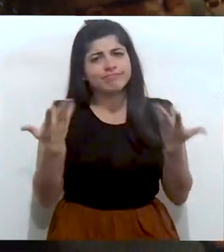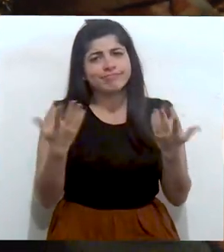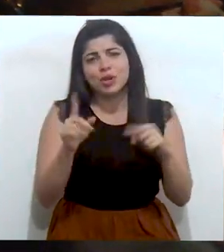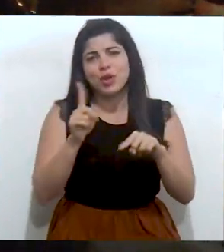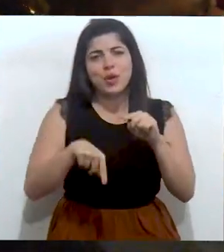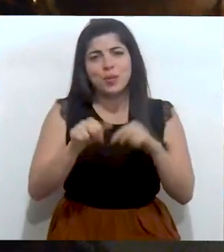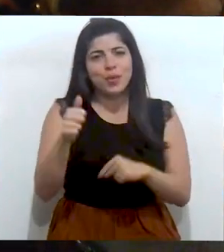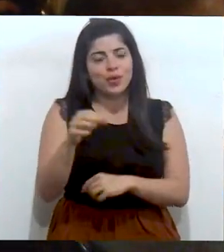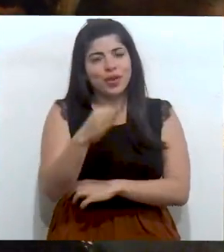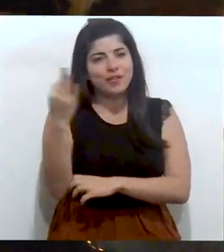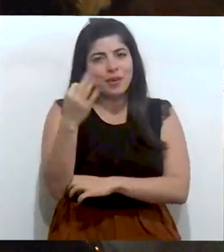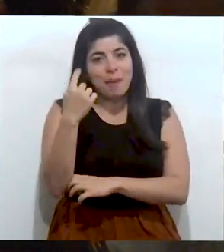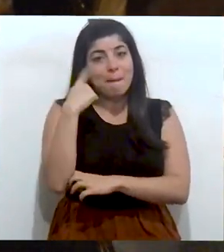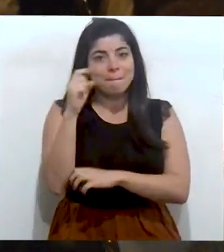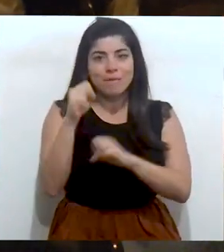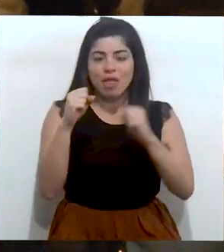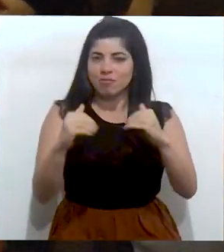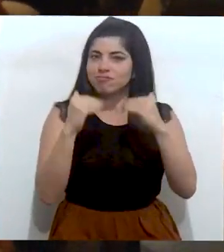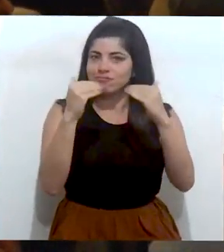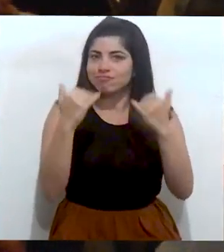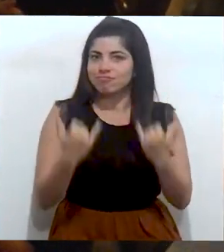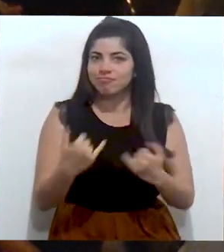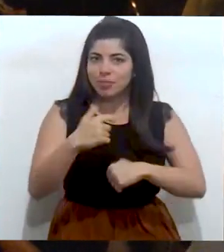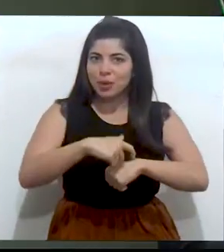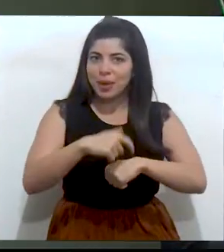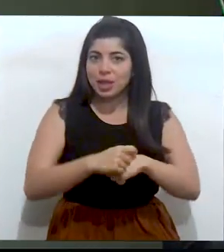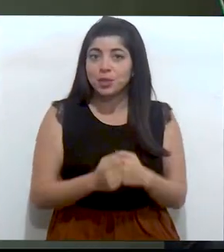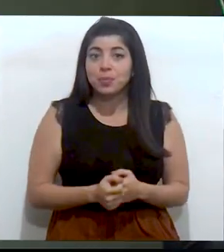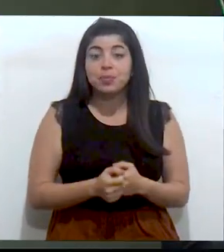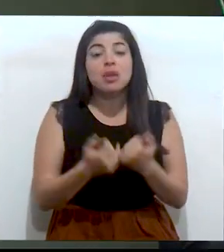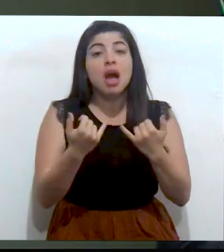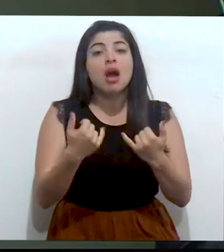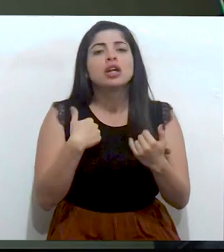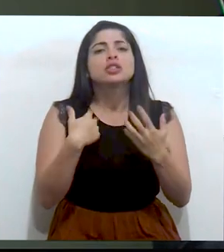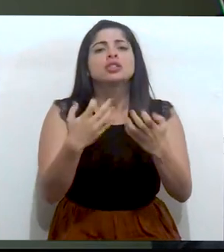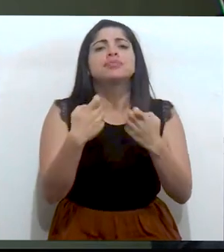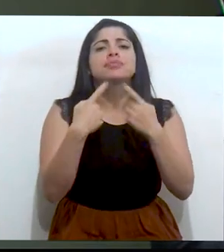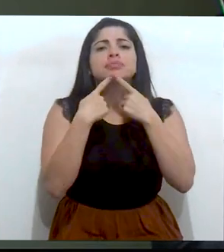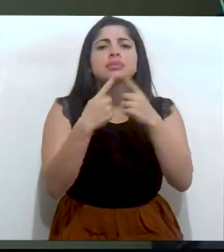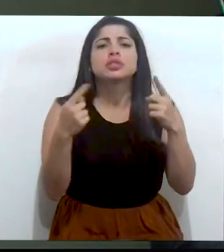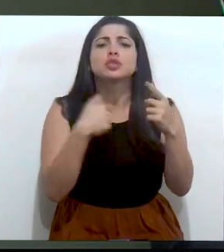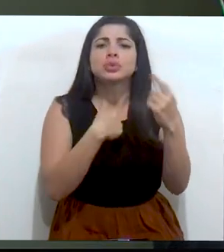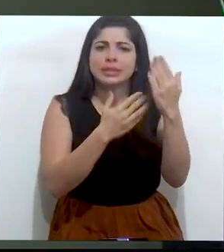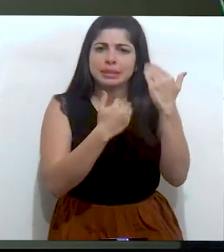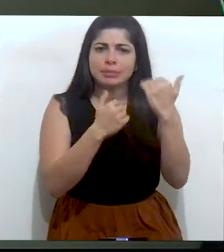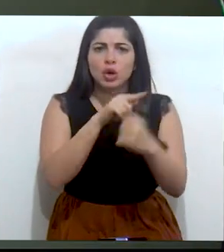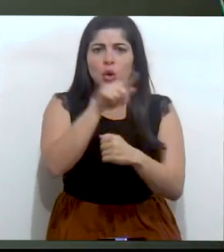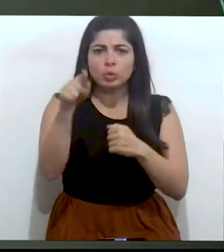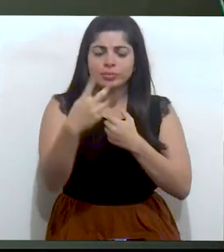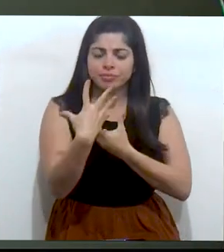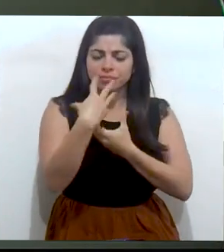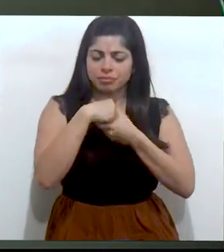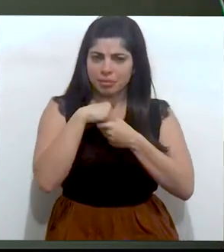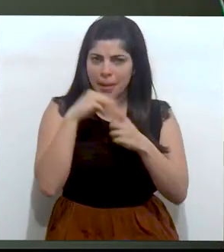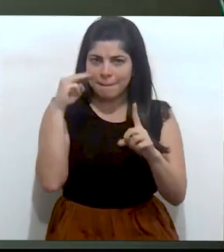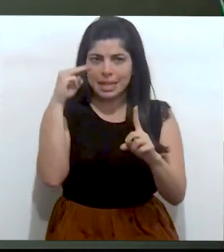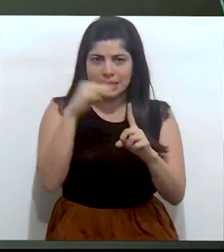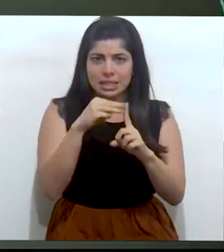ambicioso. No podía ser de otra manera para estar a la altura de los tiempos. Y aquí yo quisiera decirles que espero que se llegue en el